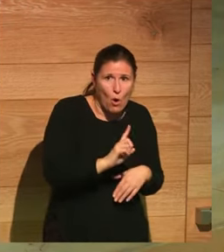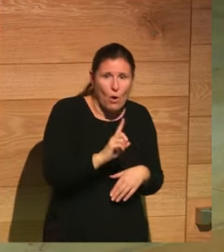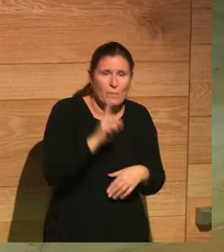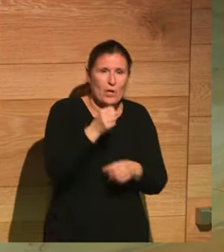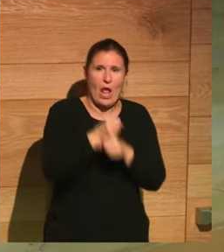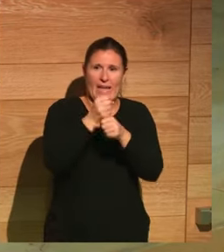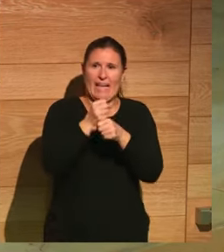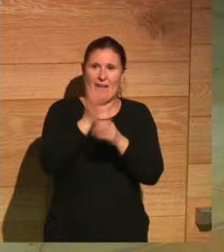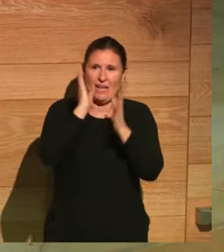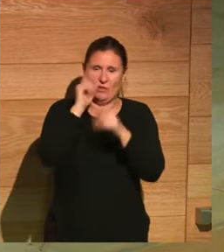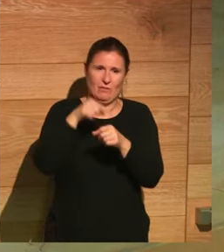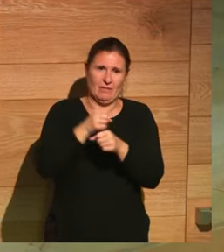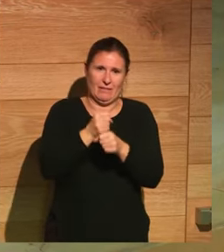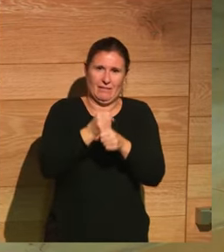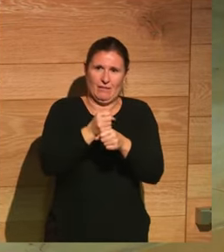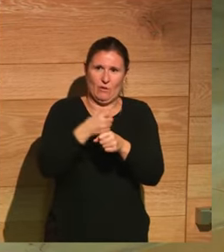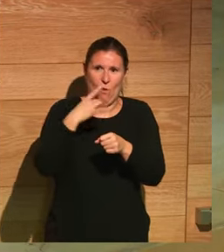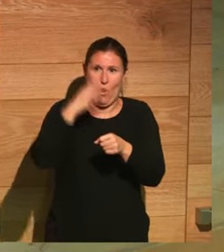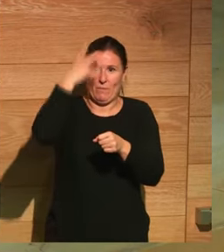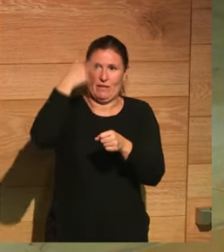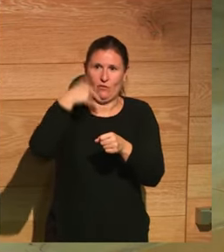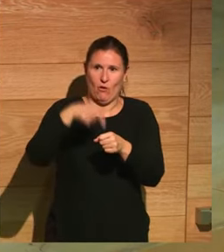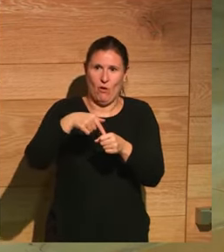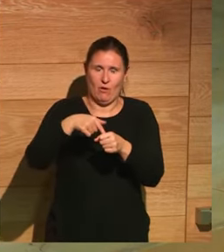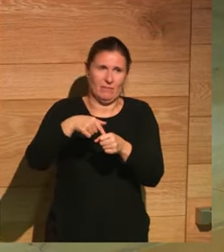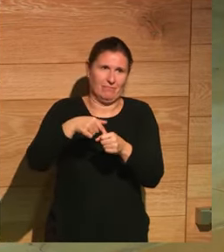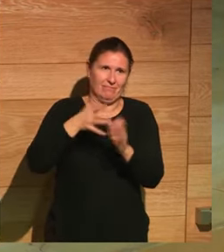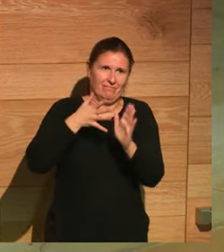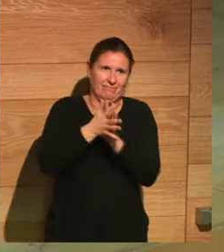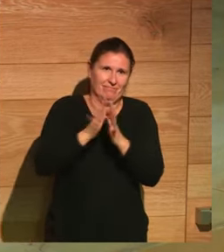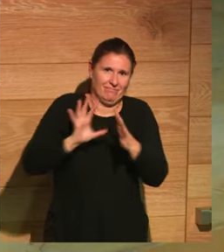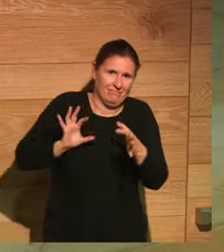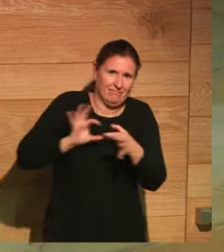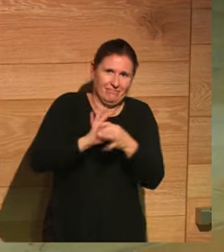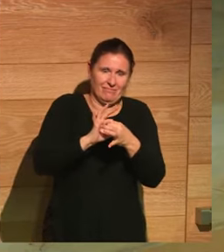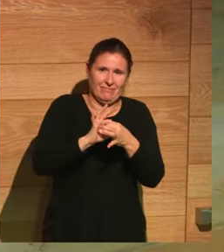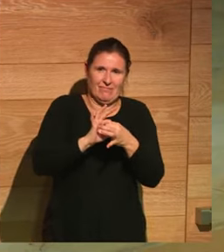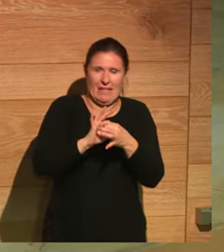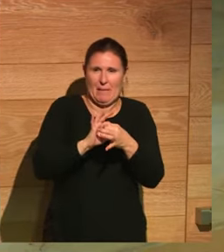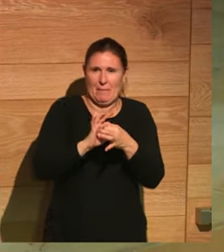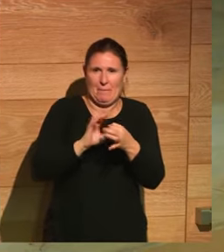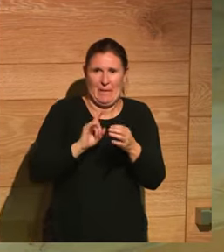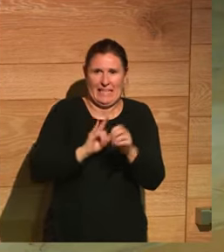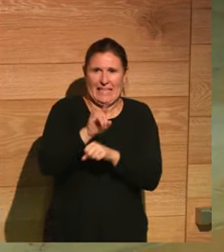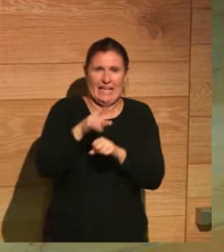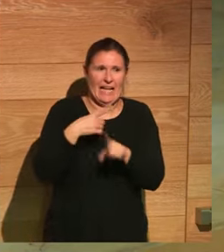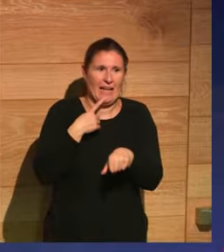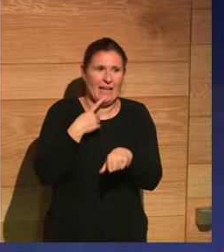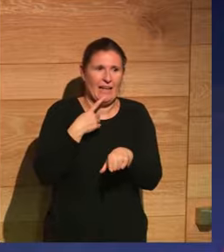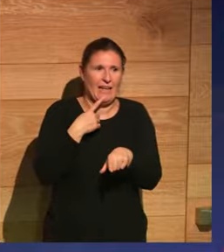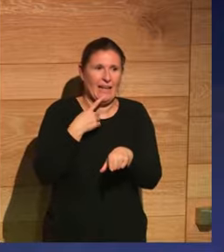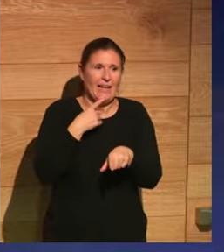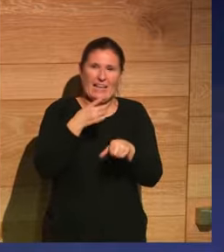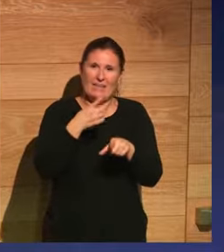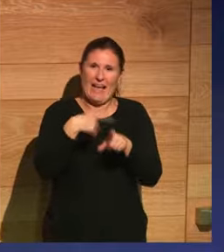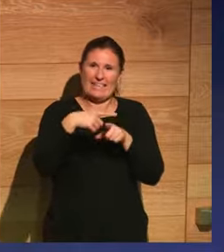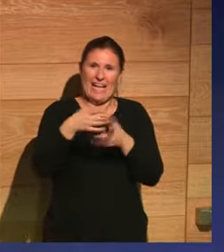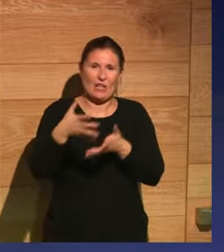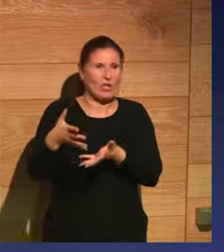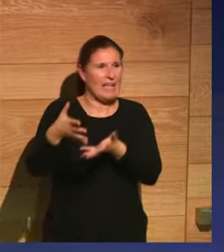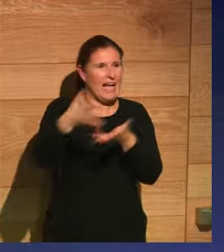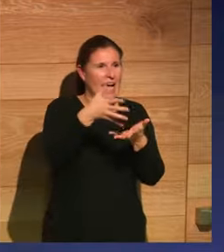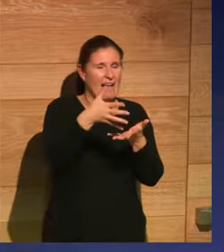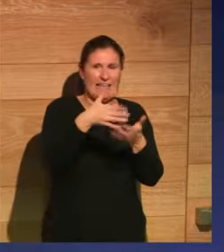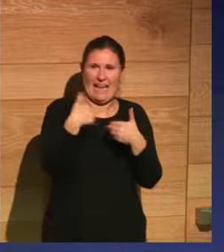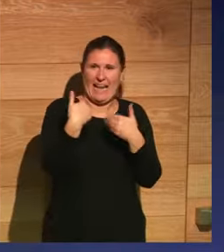invento el caballo como invento es la definición perfecta de mentira aquí va esta cosa magnífica que te voy a